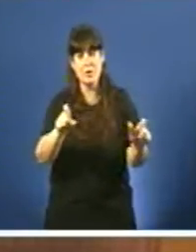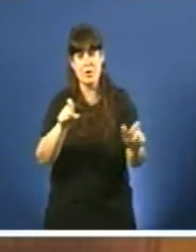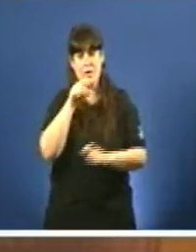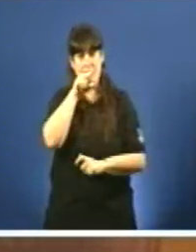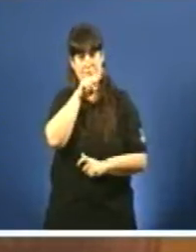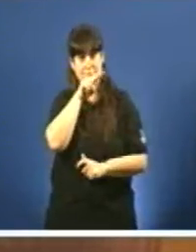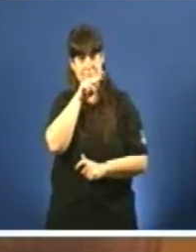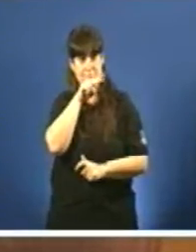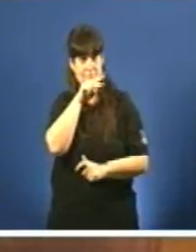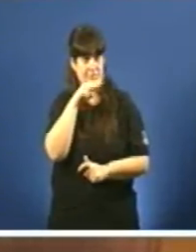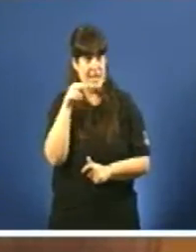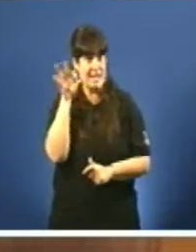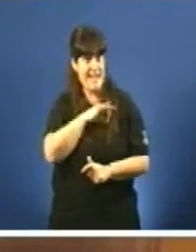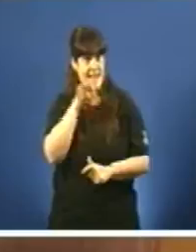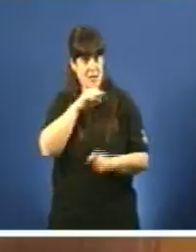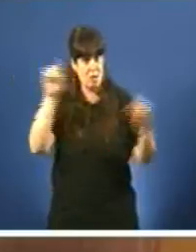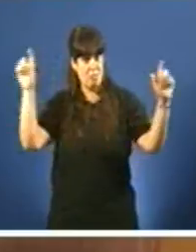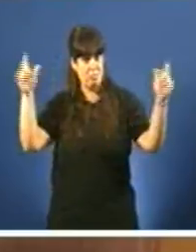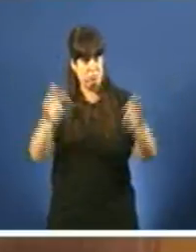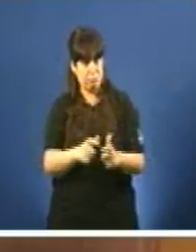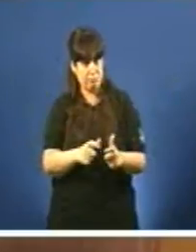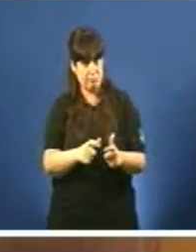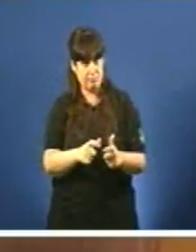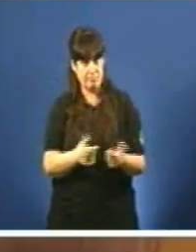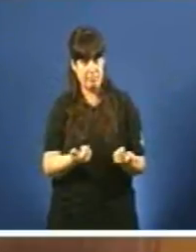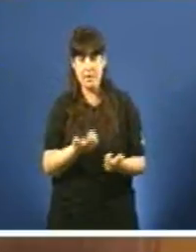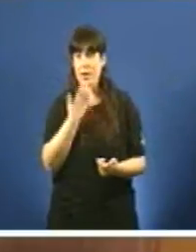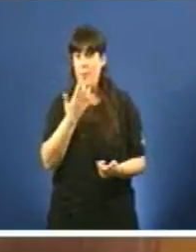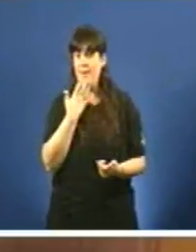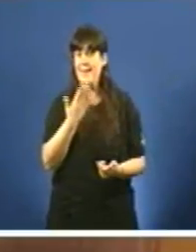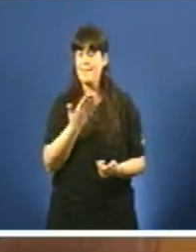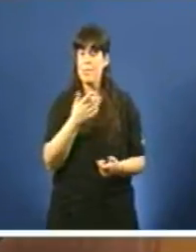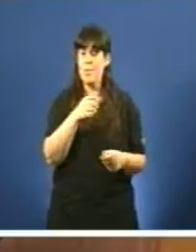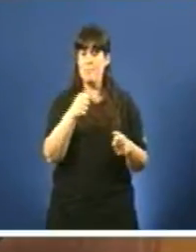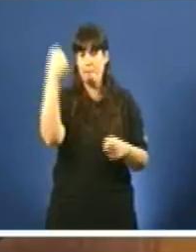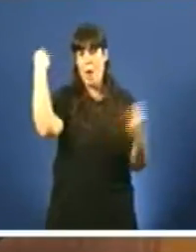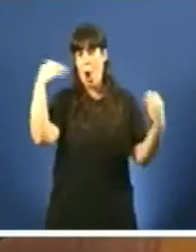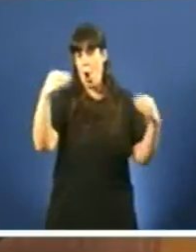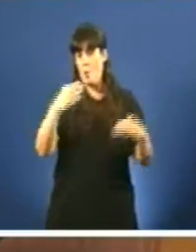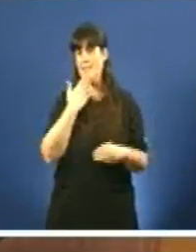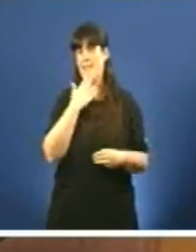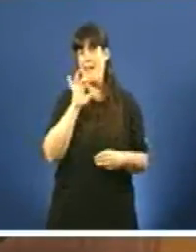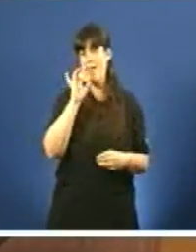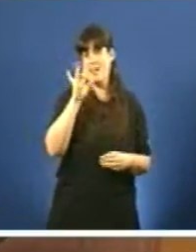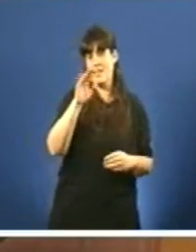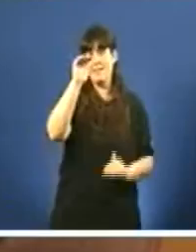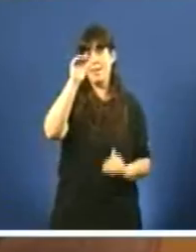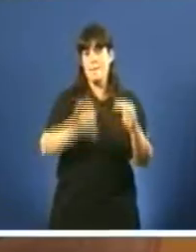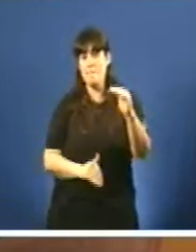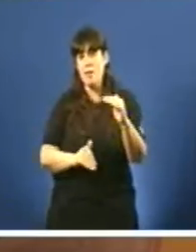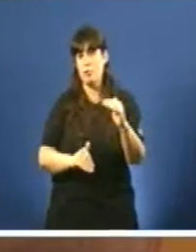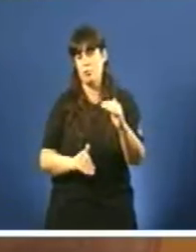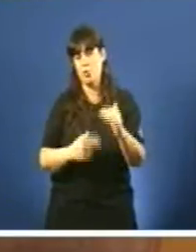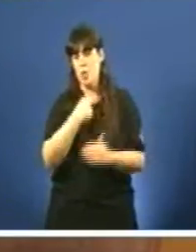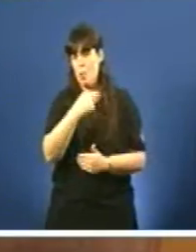vostede presidente. O 75% dos menores de 15 anos non falan nunca ou case nunca en galego.